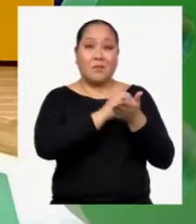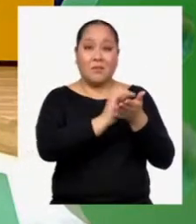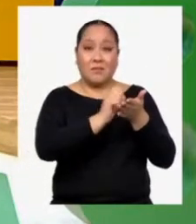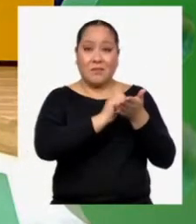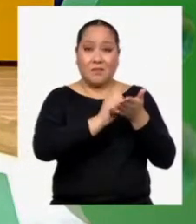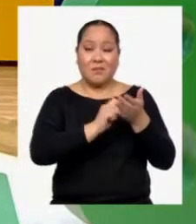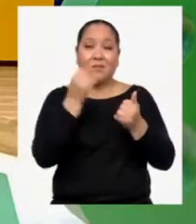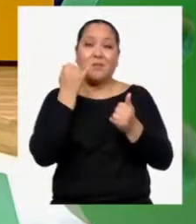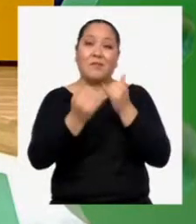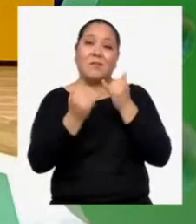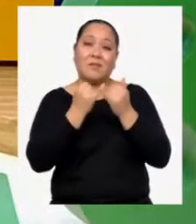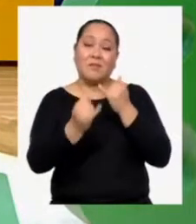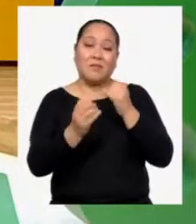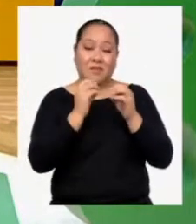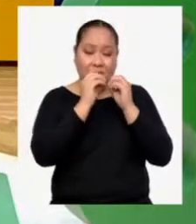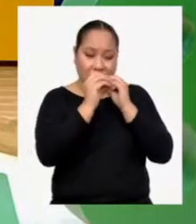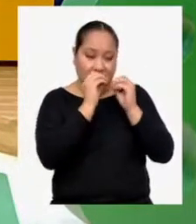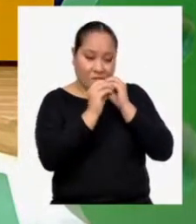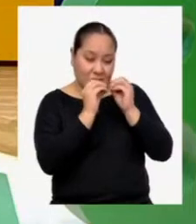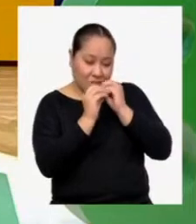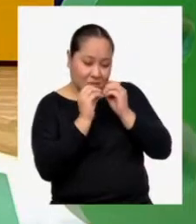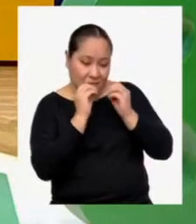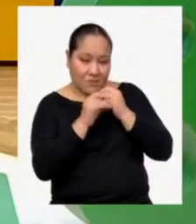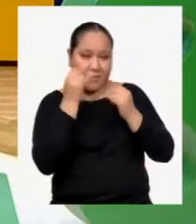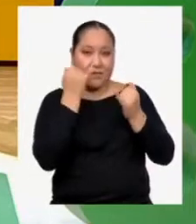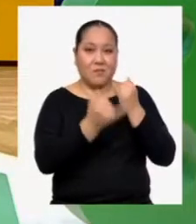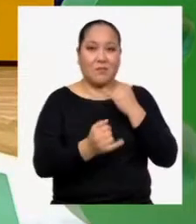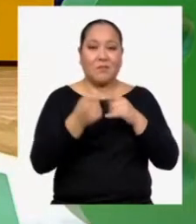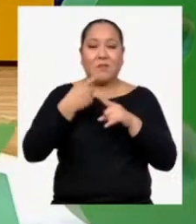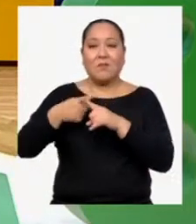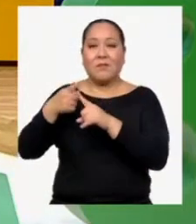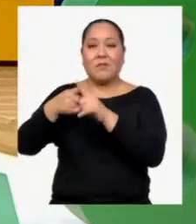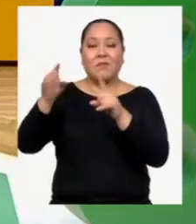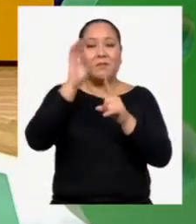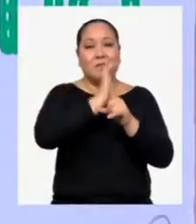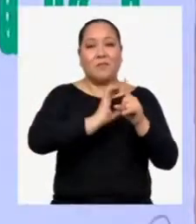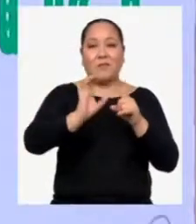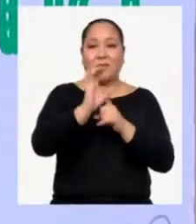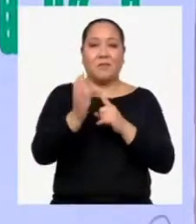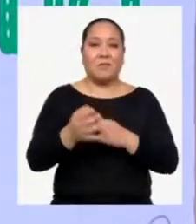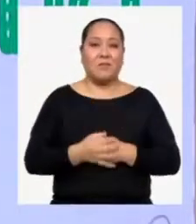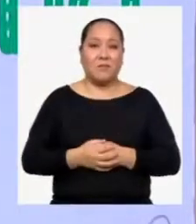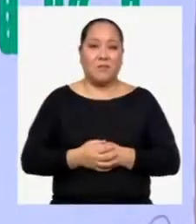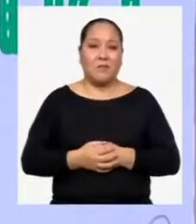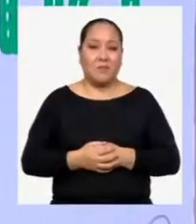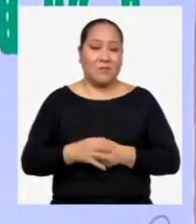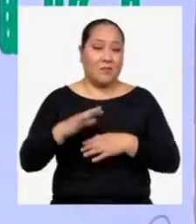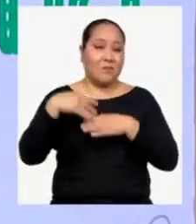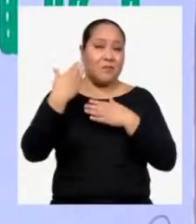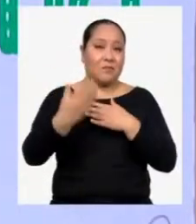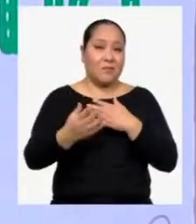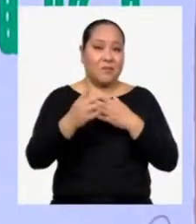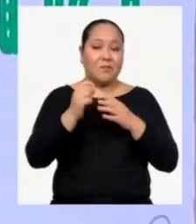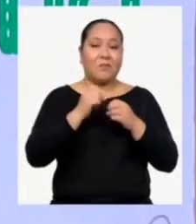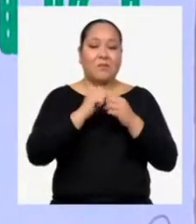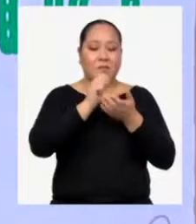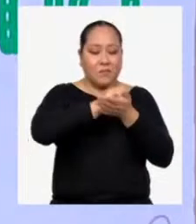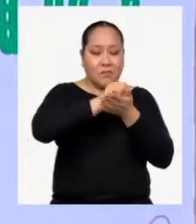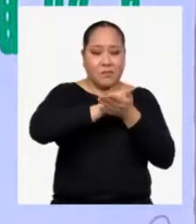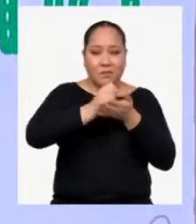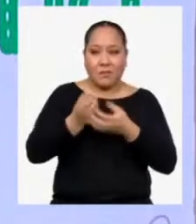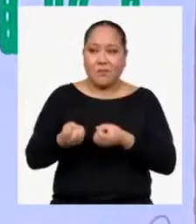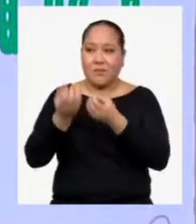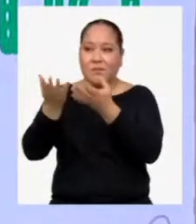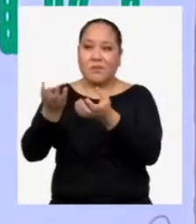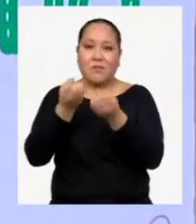y terminen de elaborar sus versiones finales sobre la diversidad cultural Luego, editen y difundan el